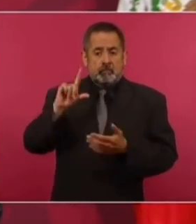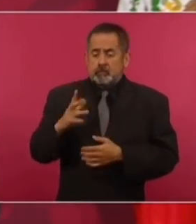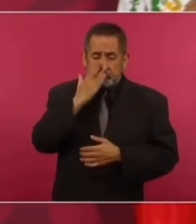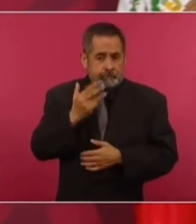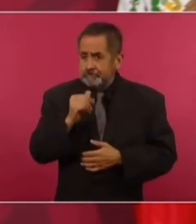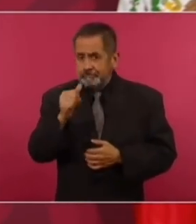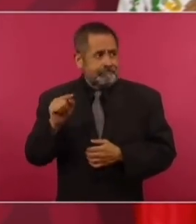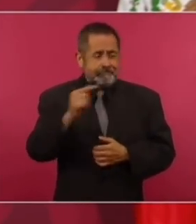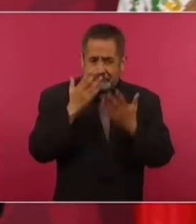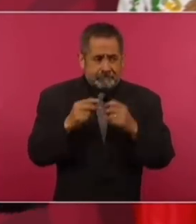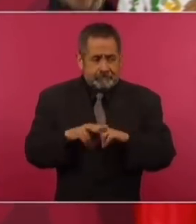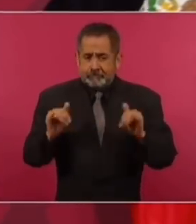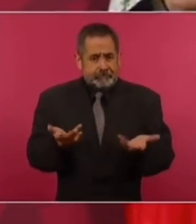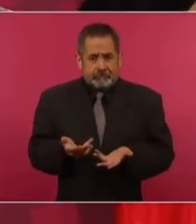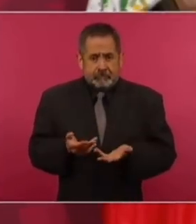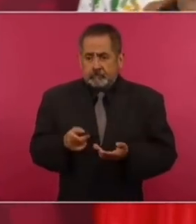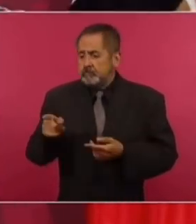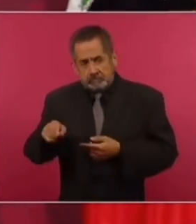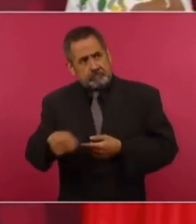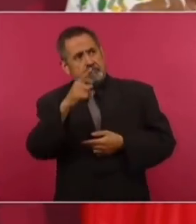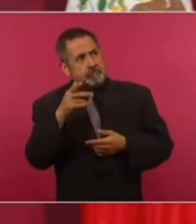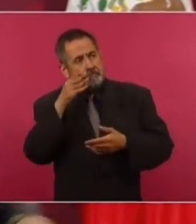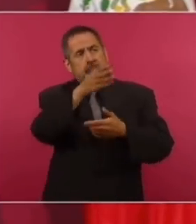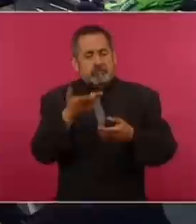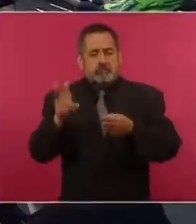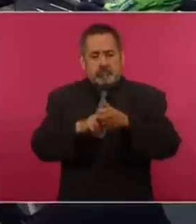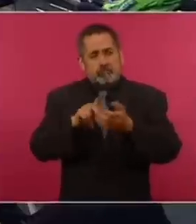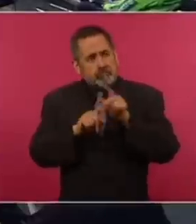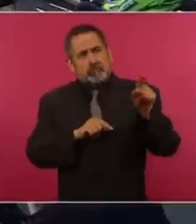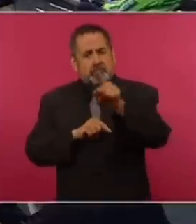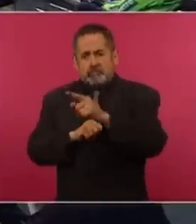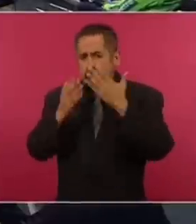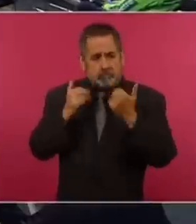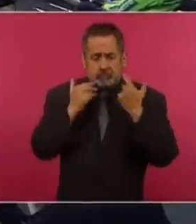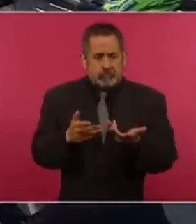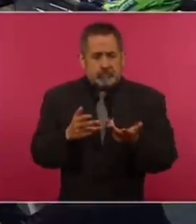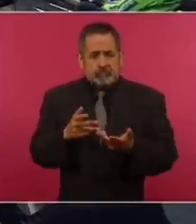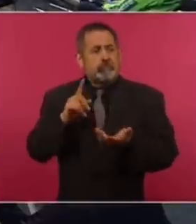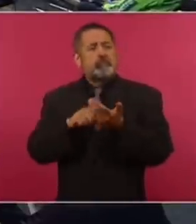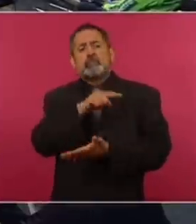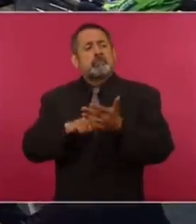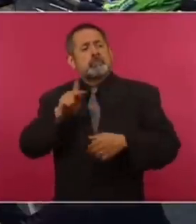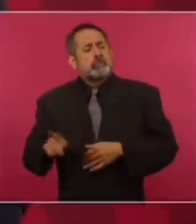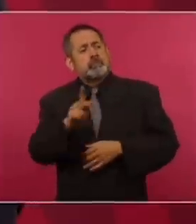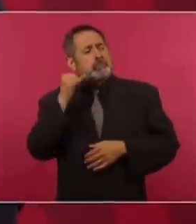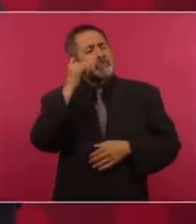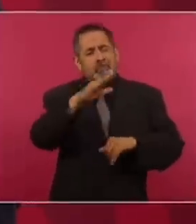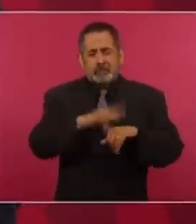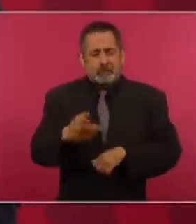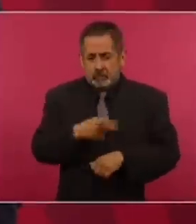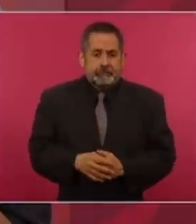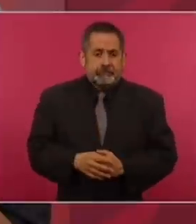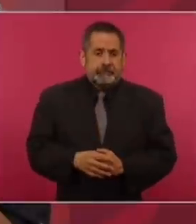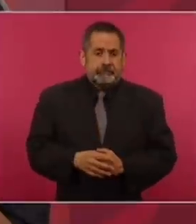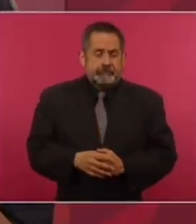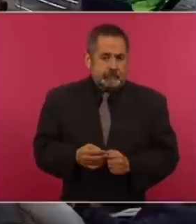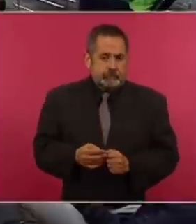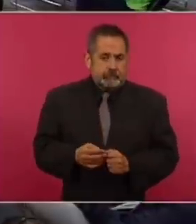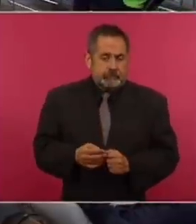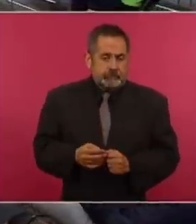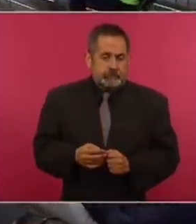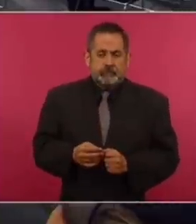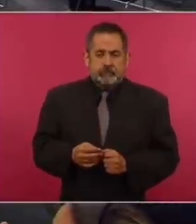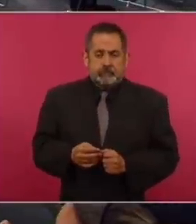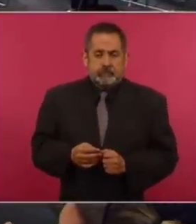para ir a trabajar en hospitales, en las zonas más pobres, más apartadas. Entonces,